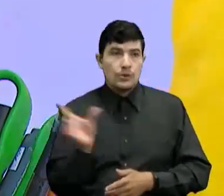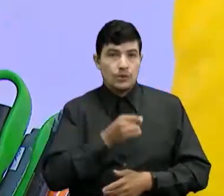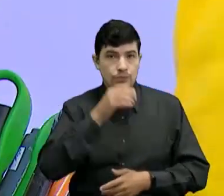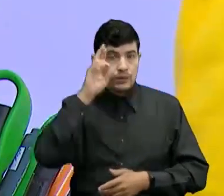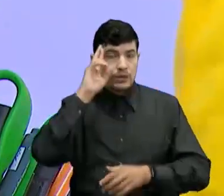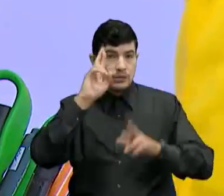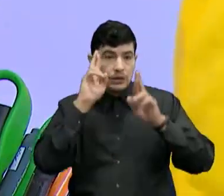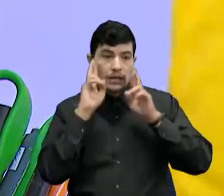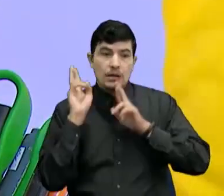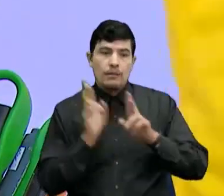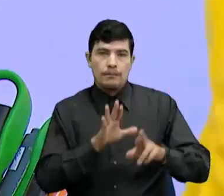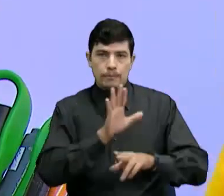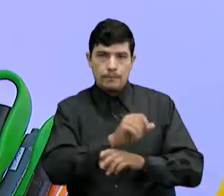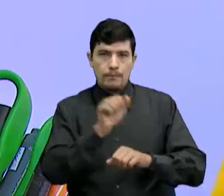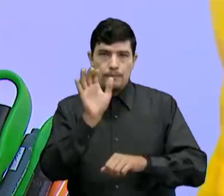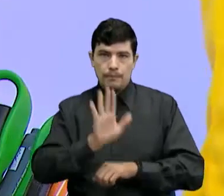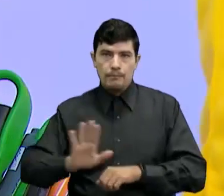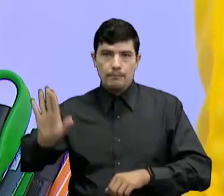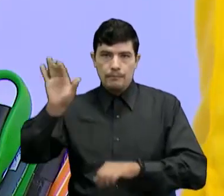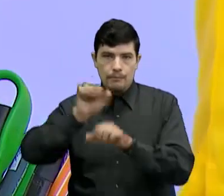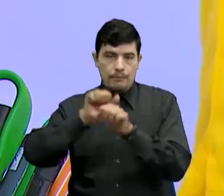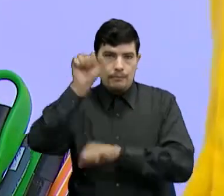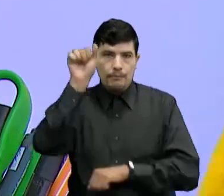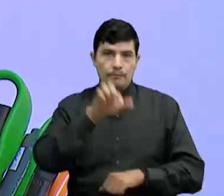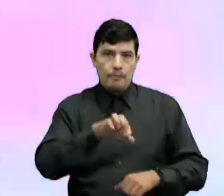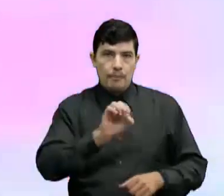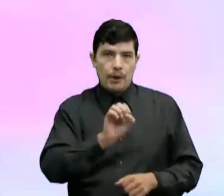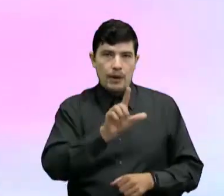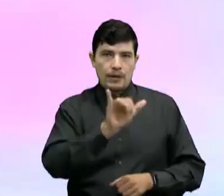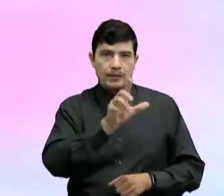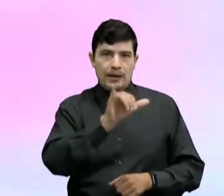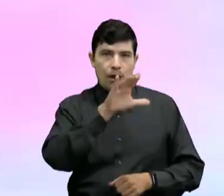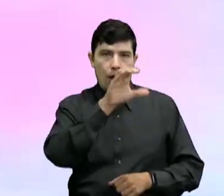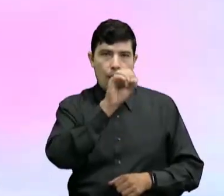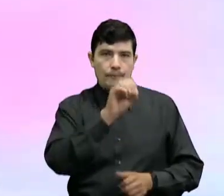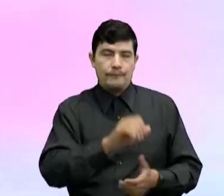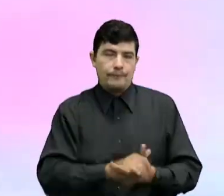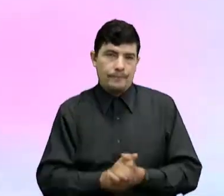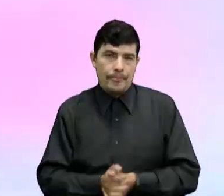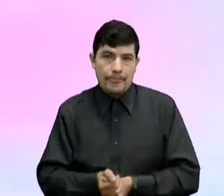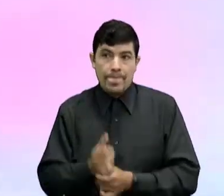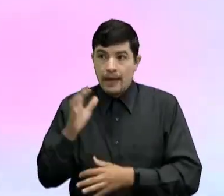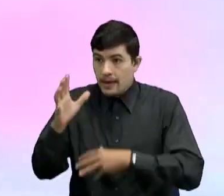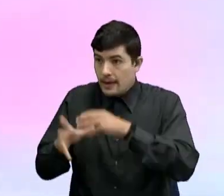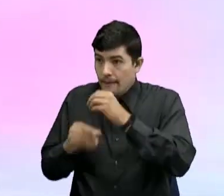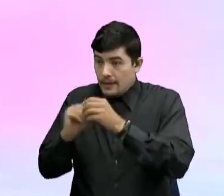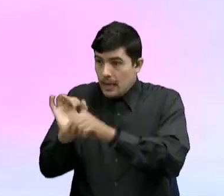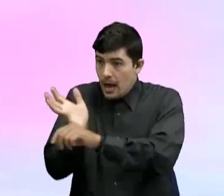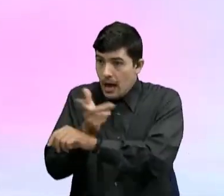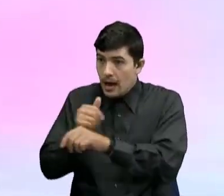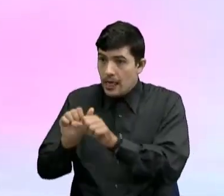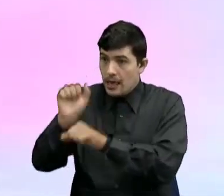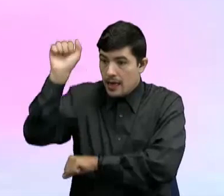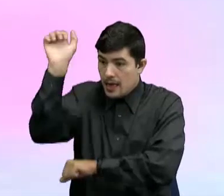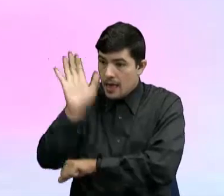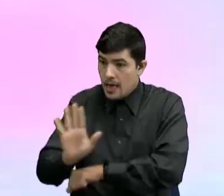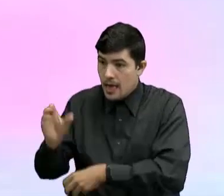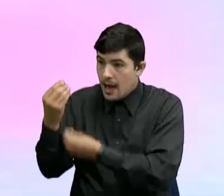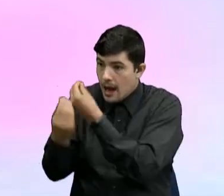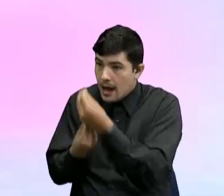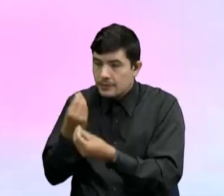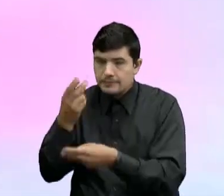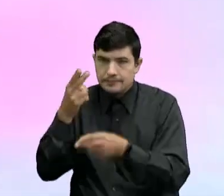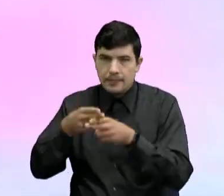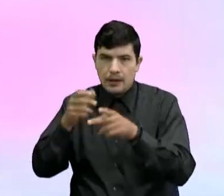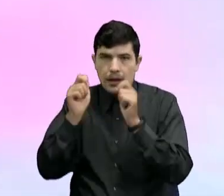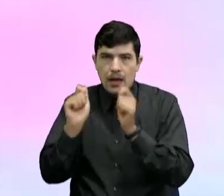llamaríamos un mapa político, ¿cierto? Muy Recarcar también que el arte de hacer mapas Se llama cartografía Y tú